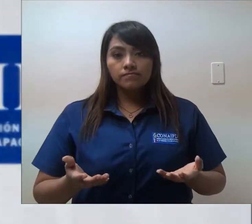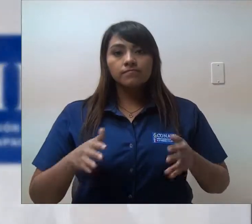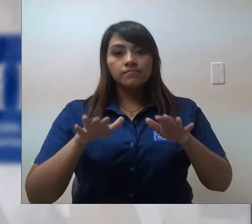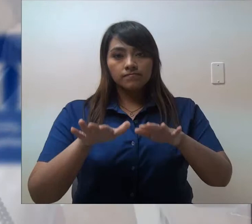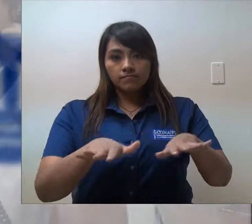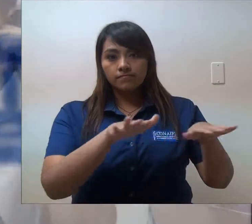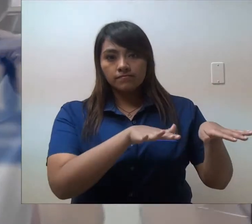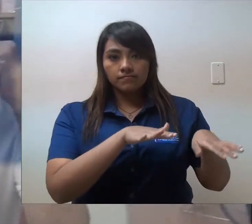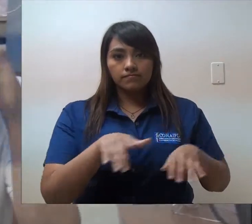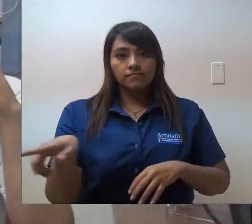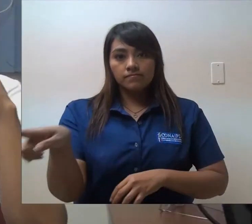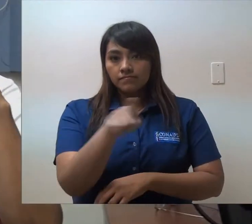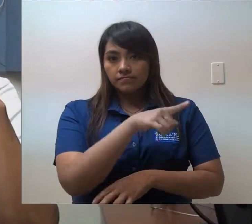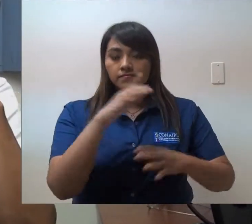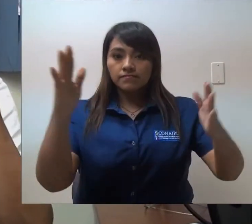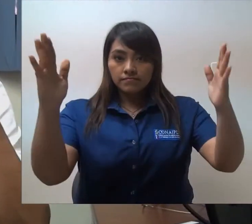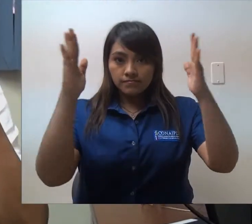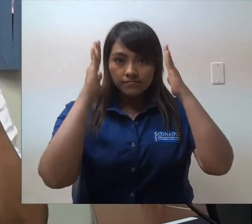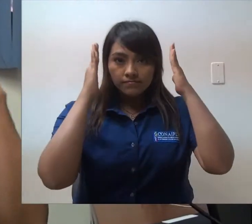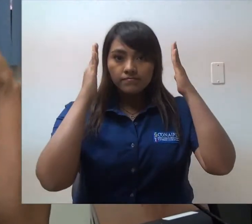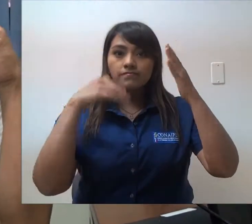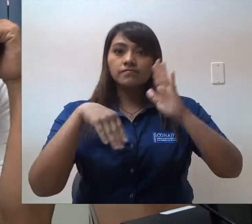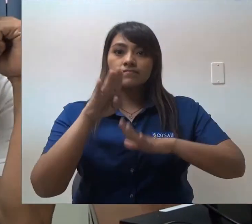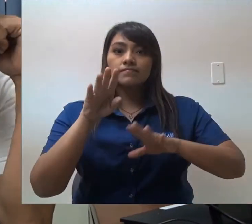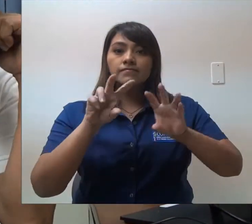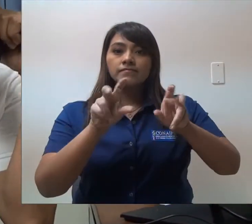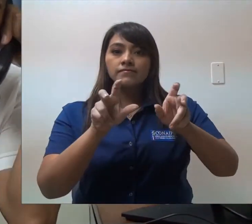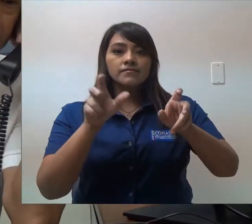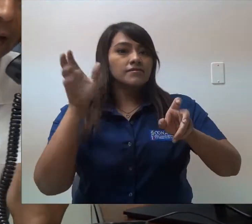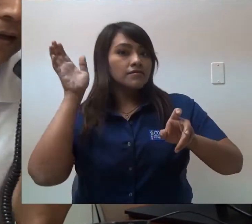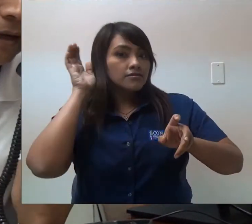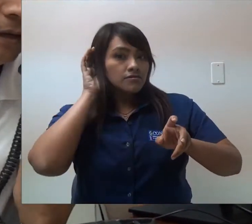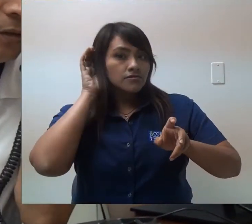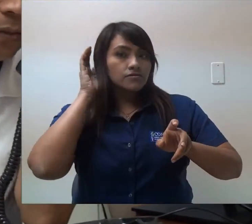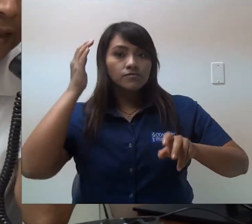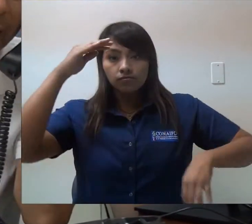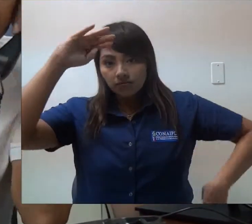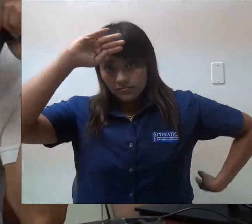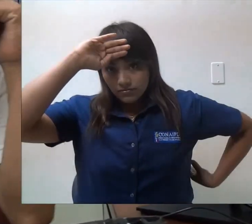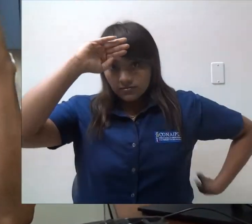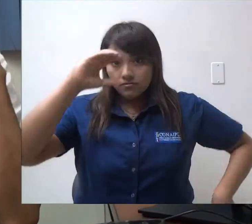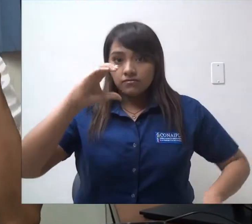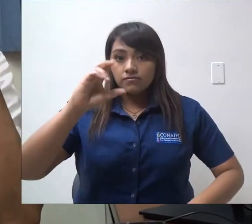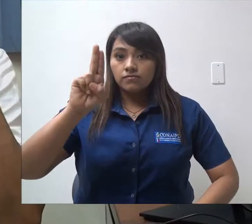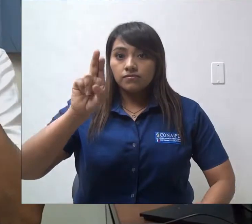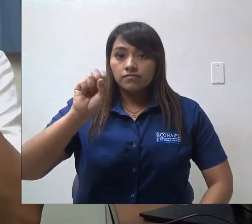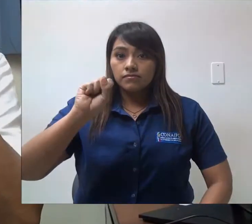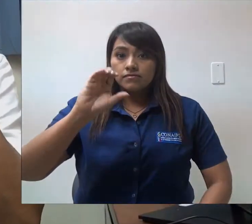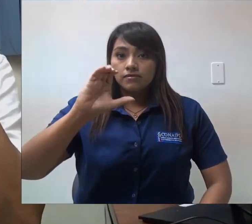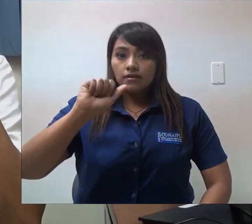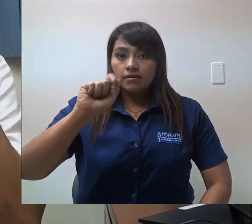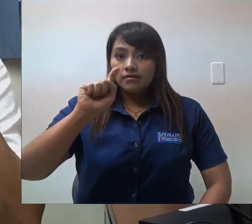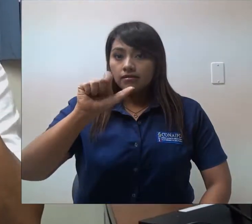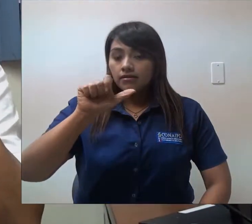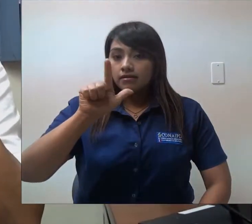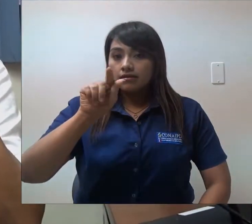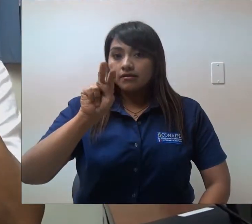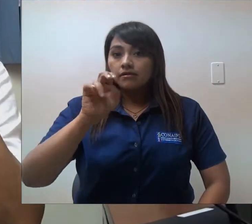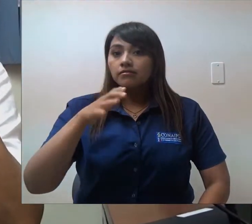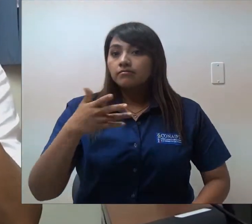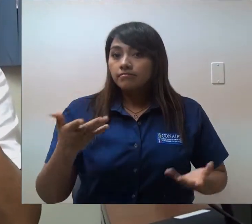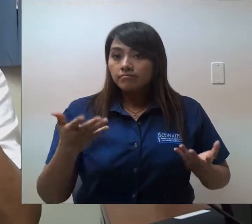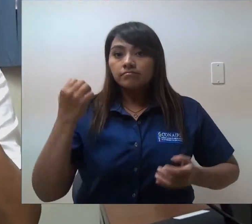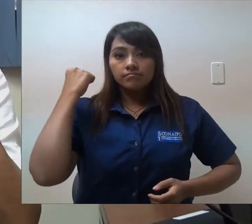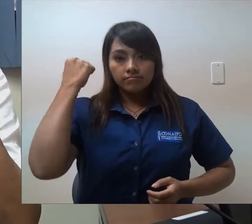La audiencia en especial a la radio Cucatlan es en este día tan